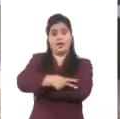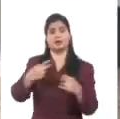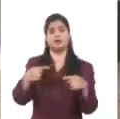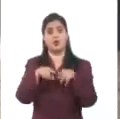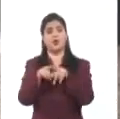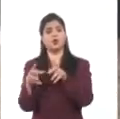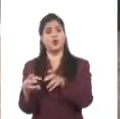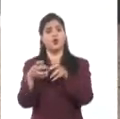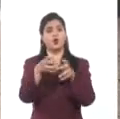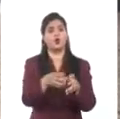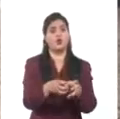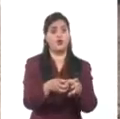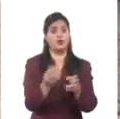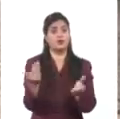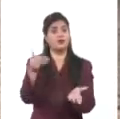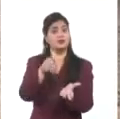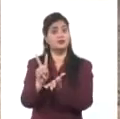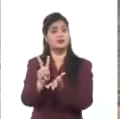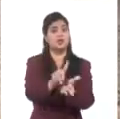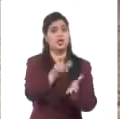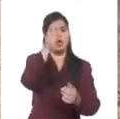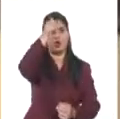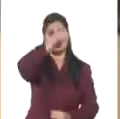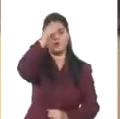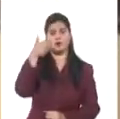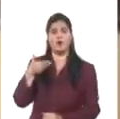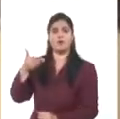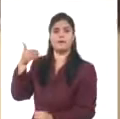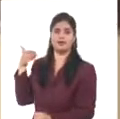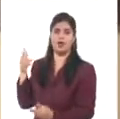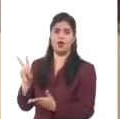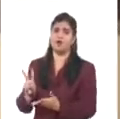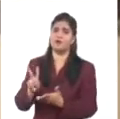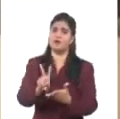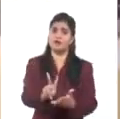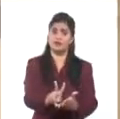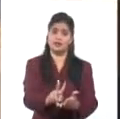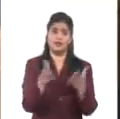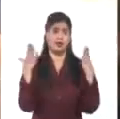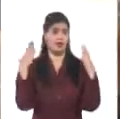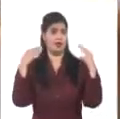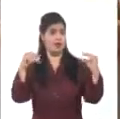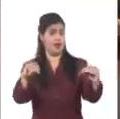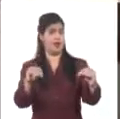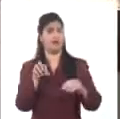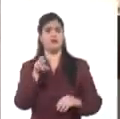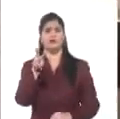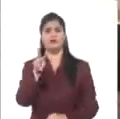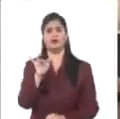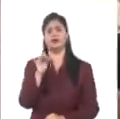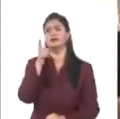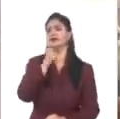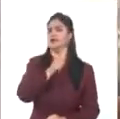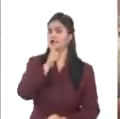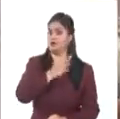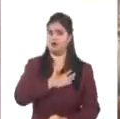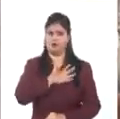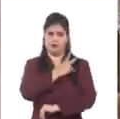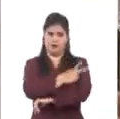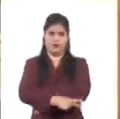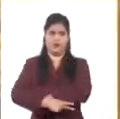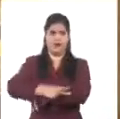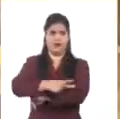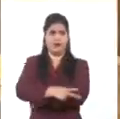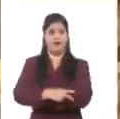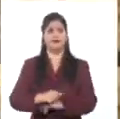llegaron el pasado domingo a nuestro país en visita oficial que concluirá el próximo 27 de abril. Richard Richard,